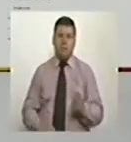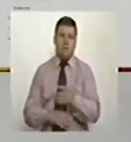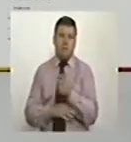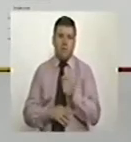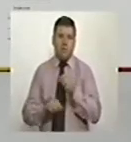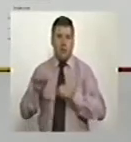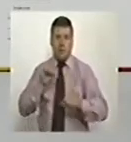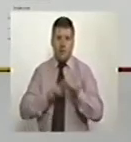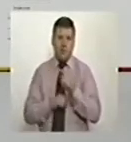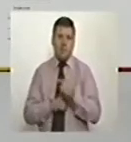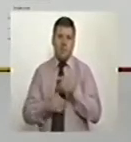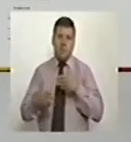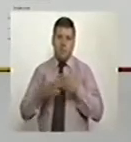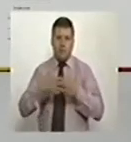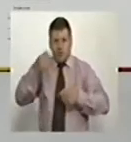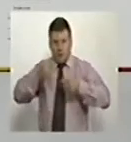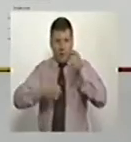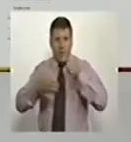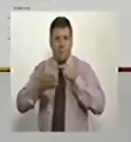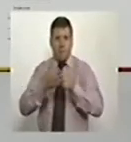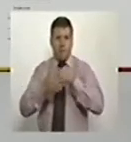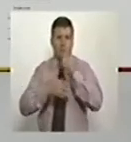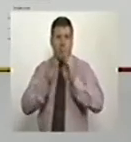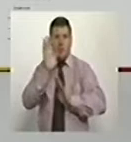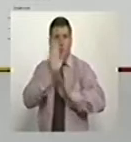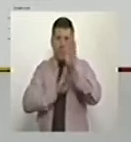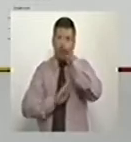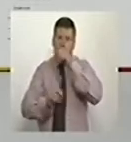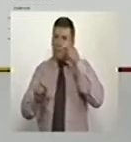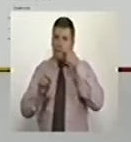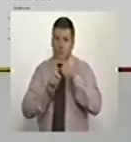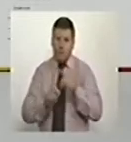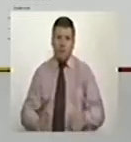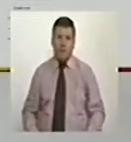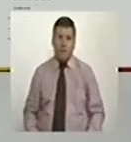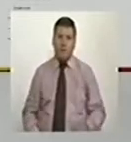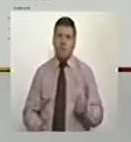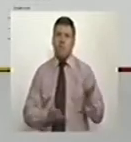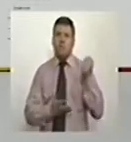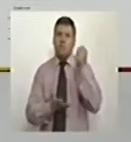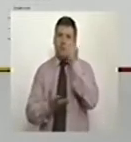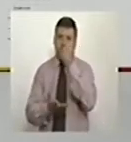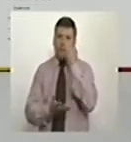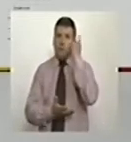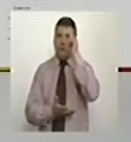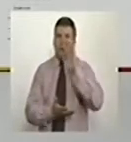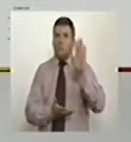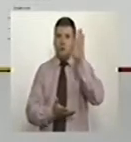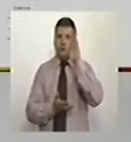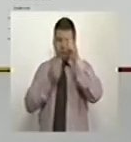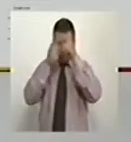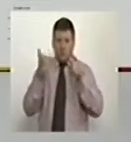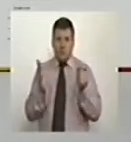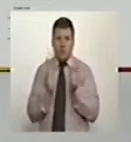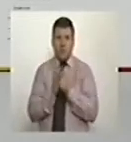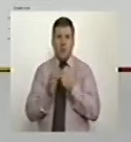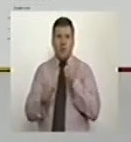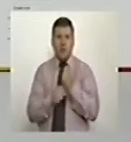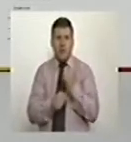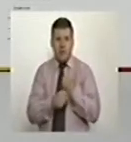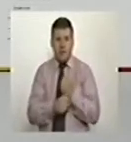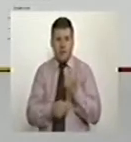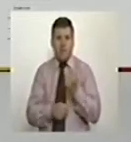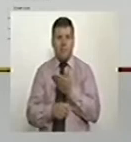Químicos. Mercados financieros. Desarrollo territorial. Inversión. Gobernanza pública. Empleo.